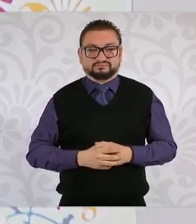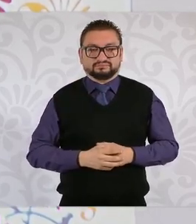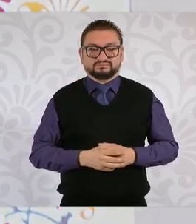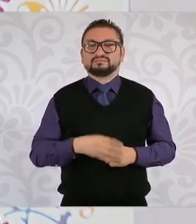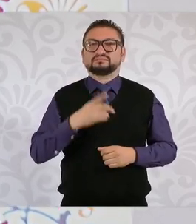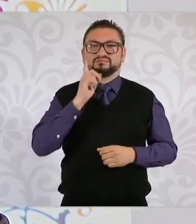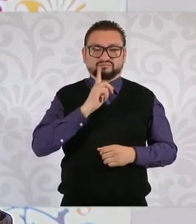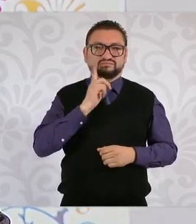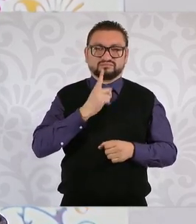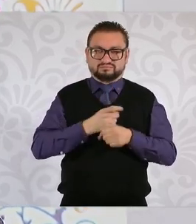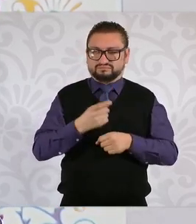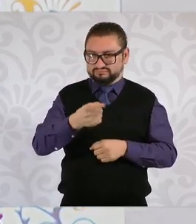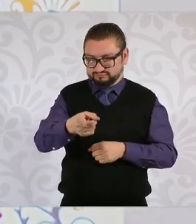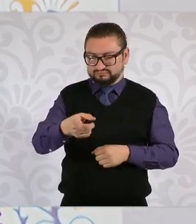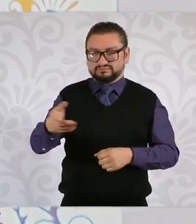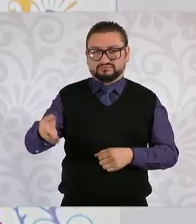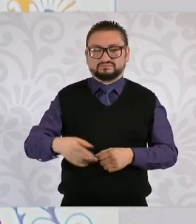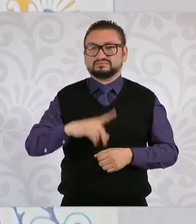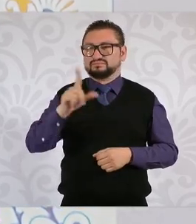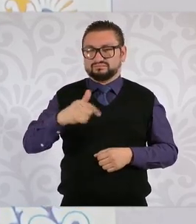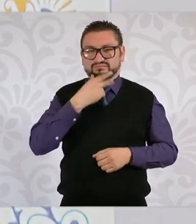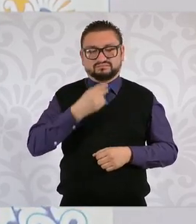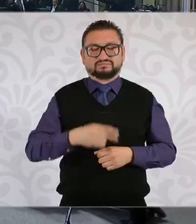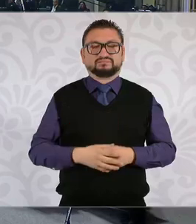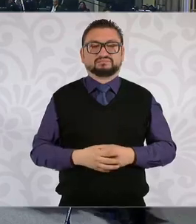Acá, mujeres dijimos primero y luego vamos.